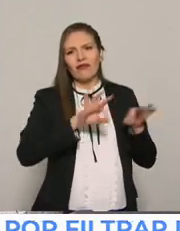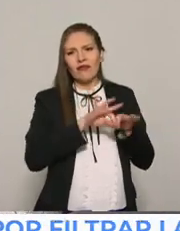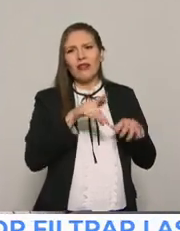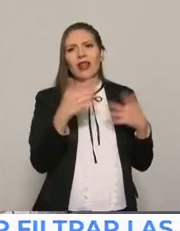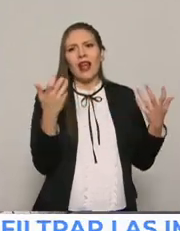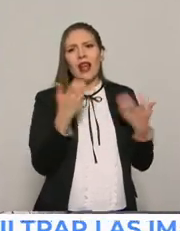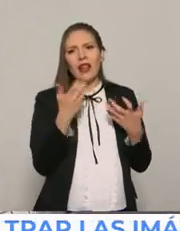Muchísimas gracias. Gracias.